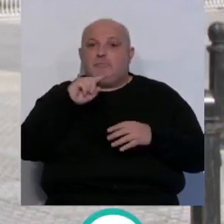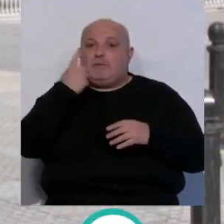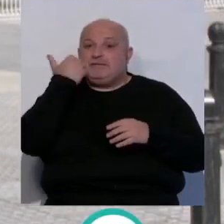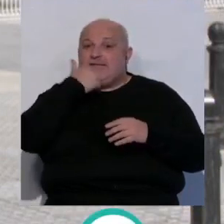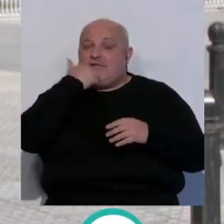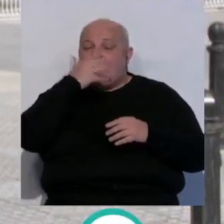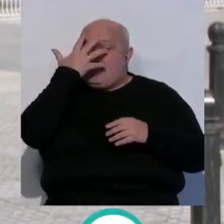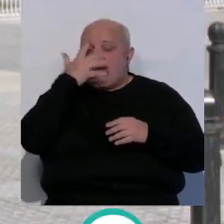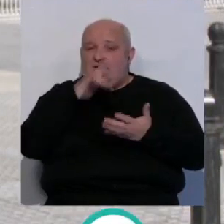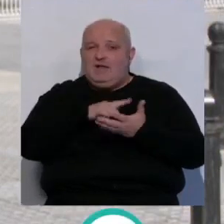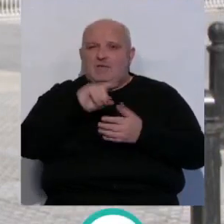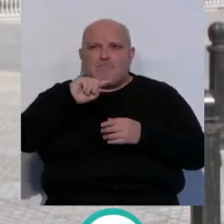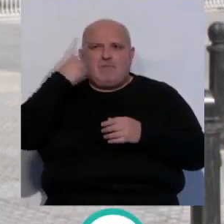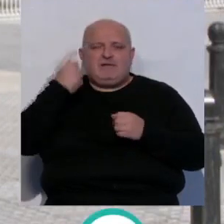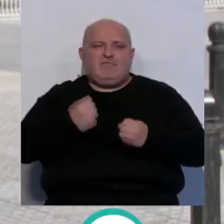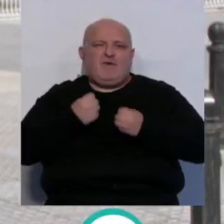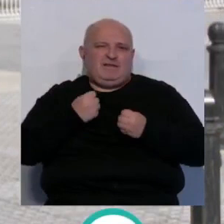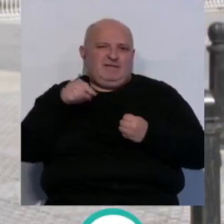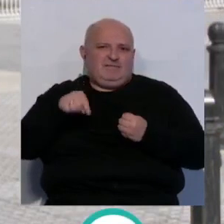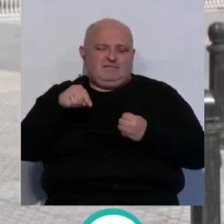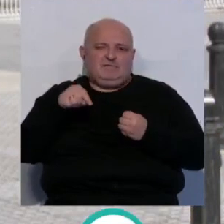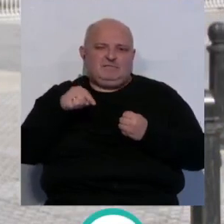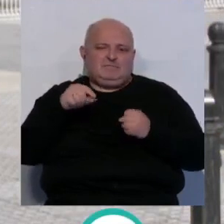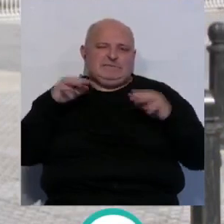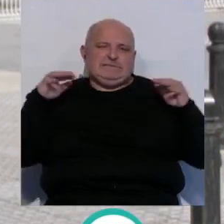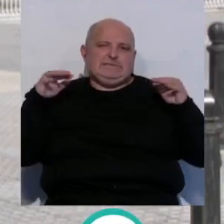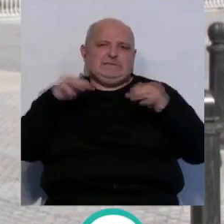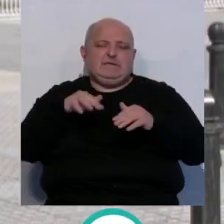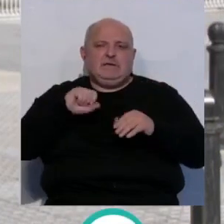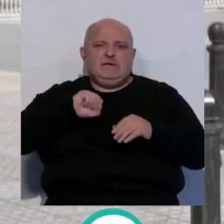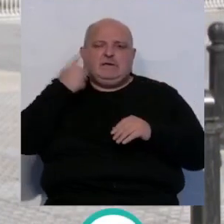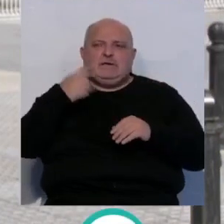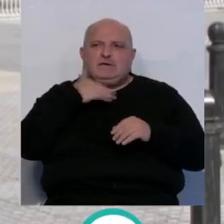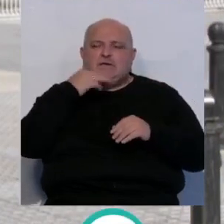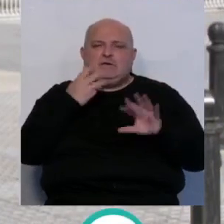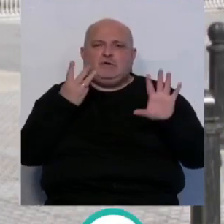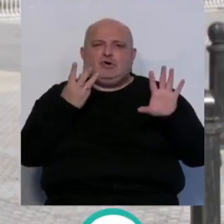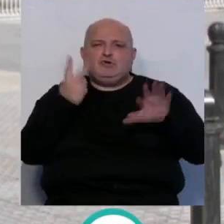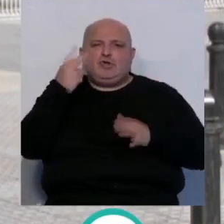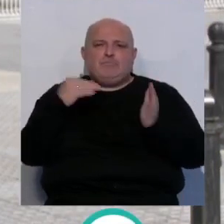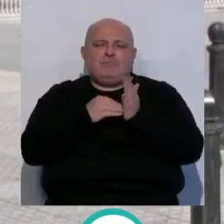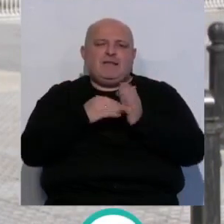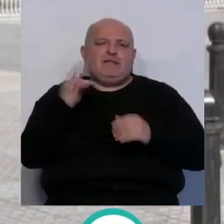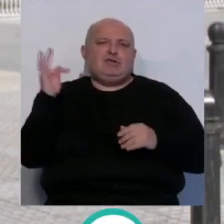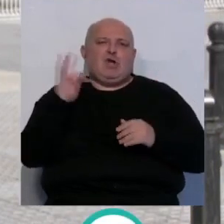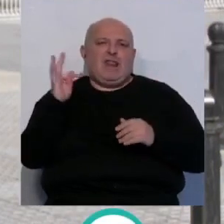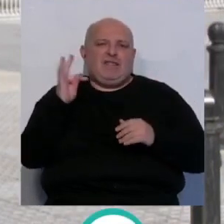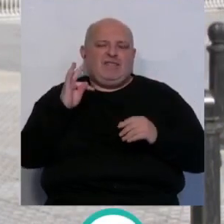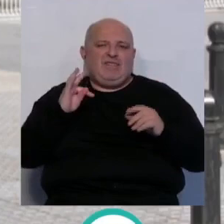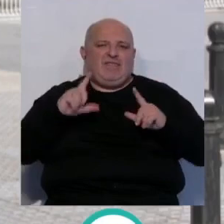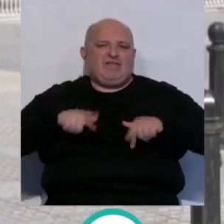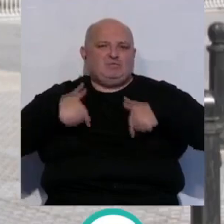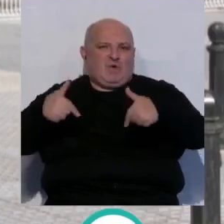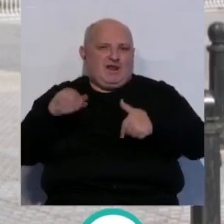sábado de carnaval, que es uno de los días más fuertes y donde más refuerzo ponemos, recogimos más de 82.000 toneladas de